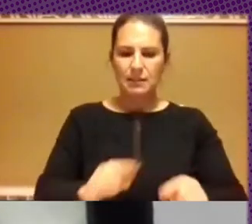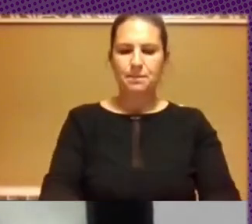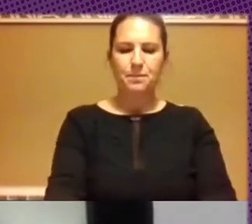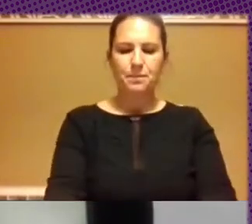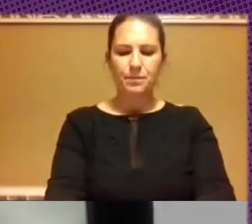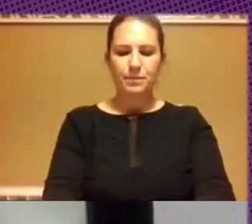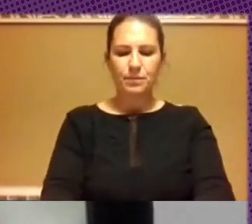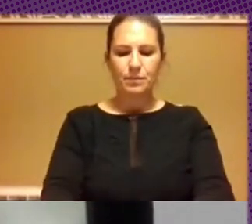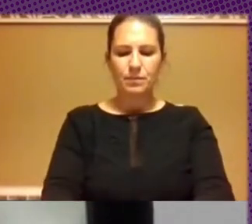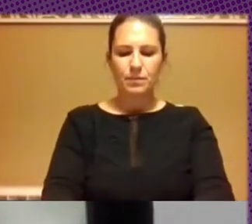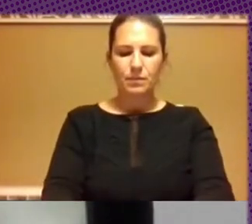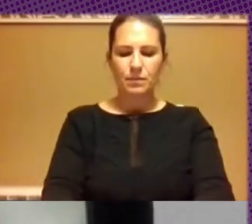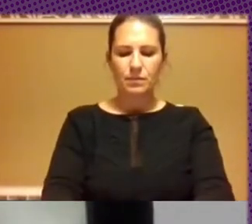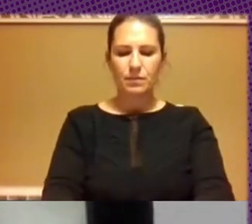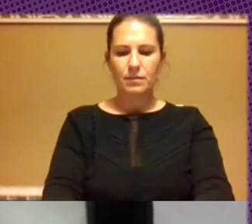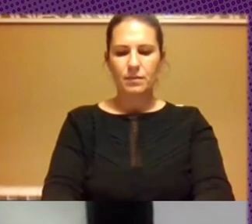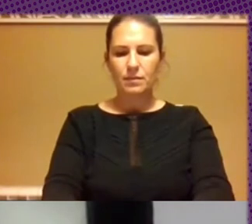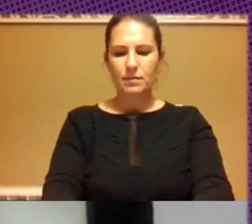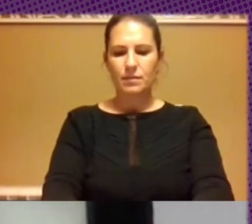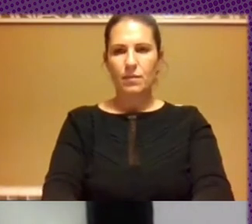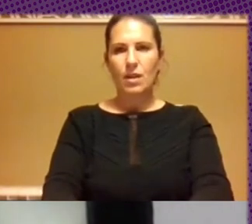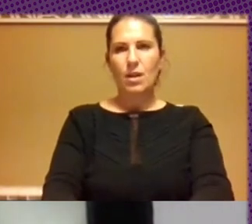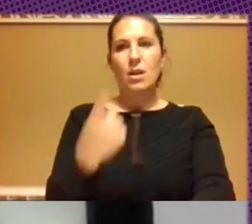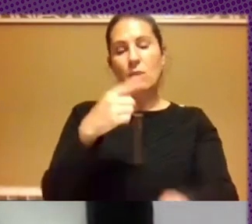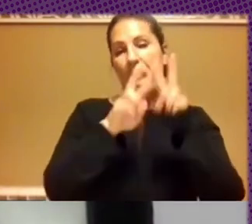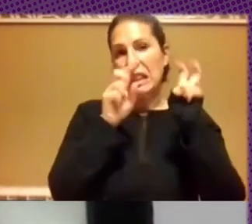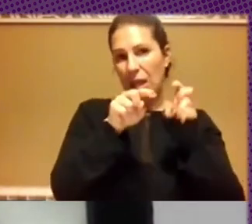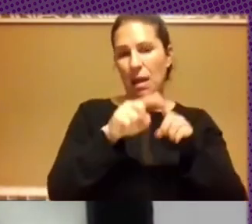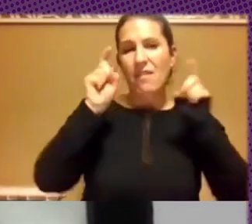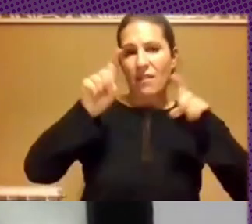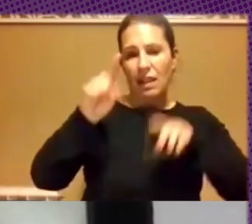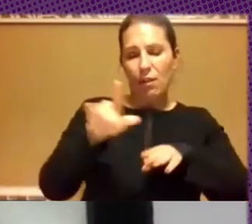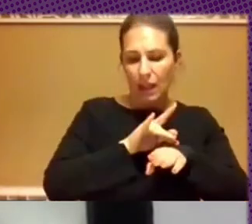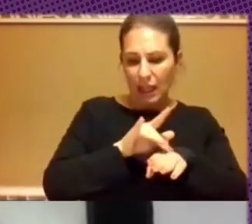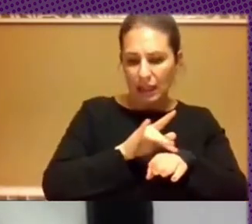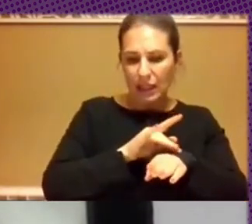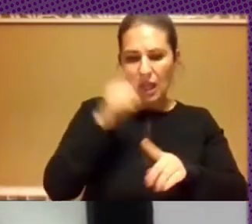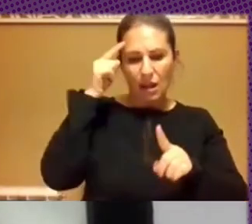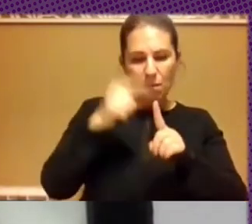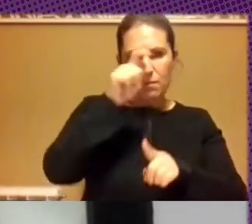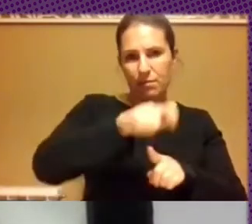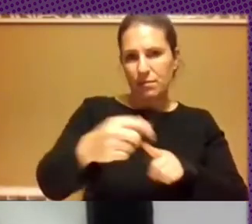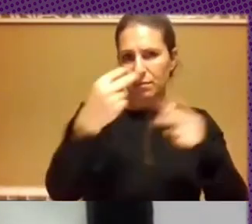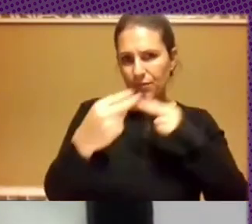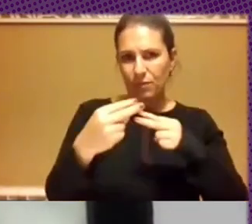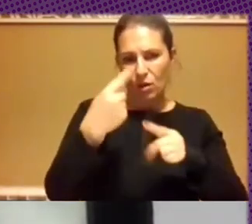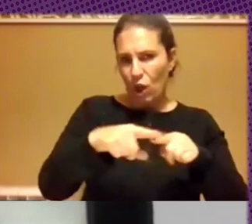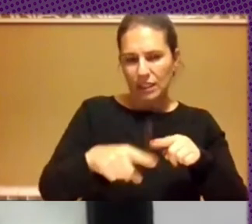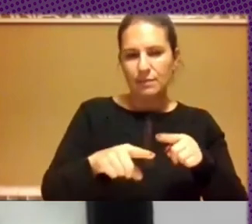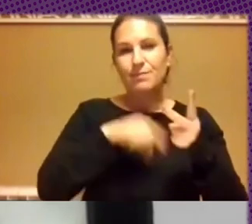este tema de la alfabetización digital para las audiencias y también encontrar